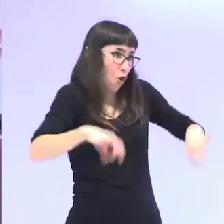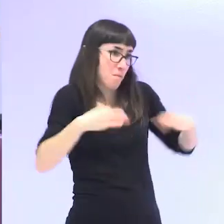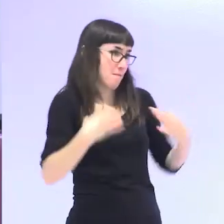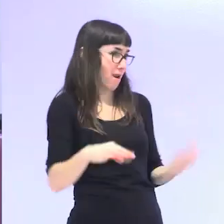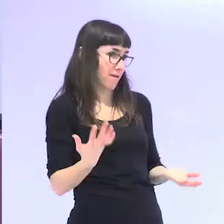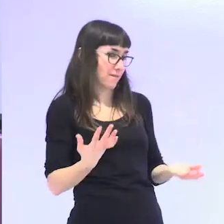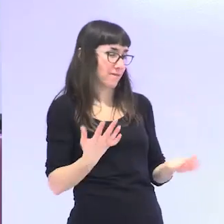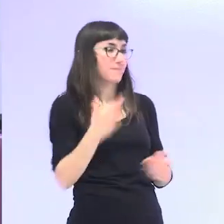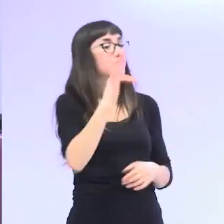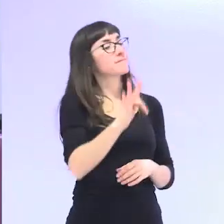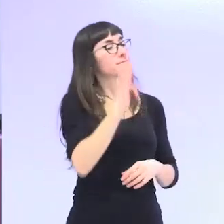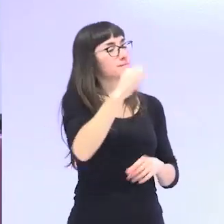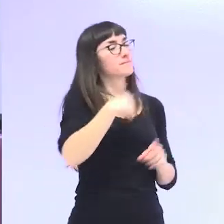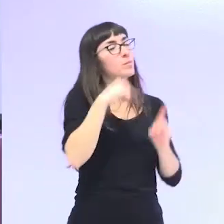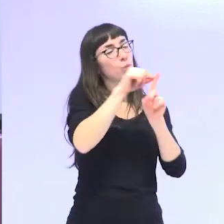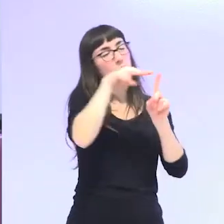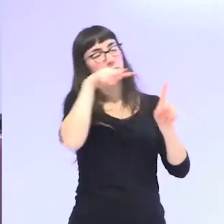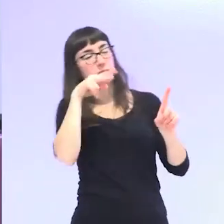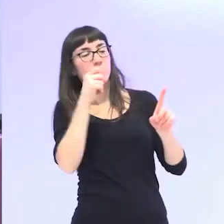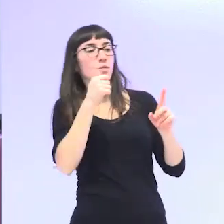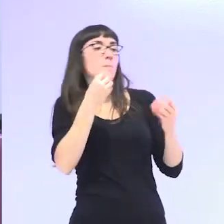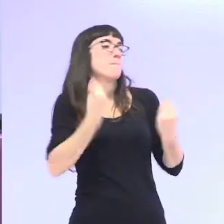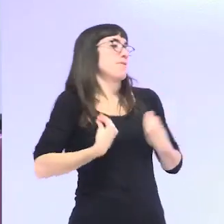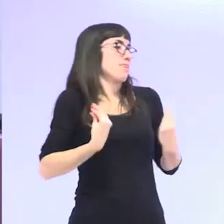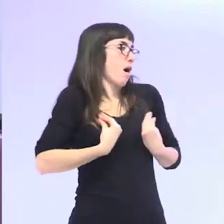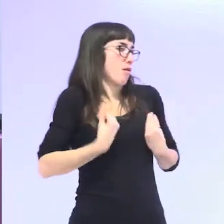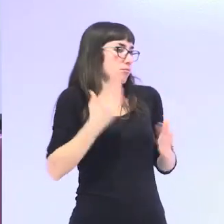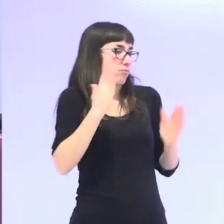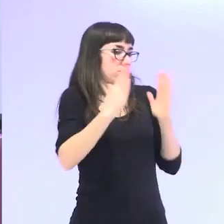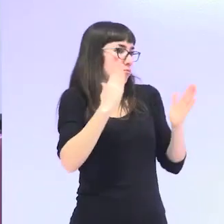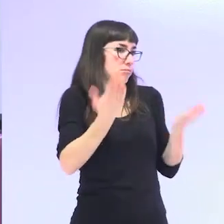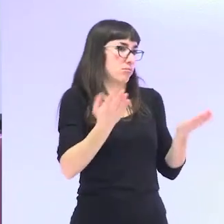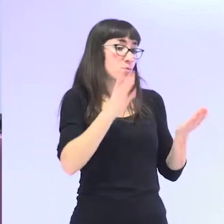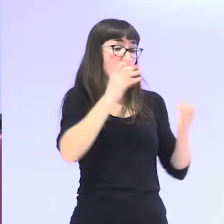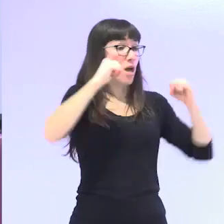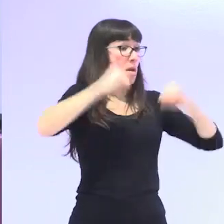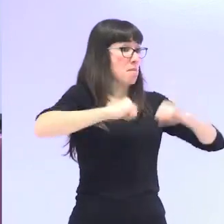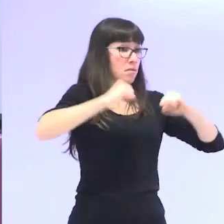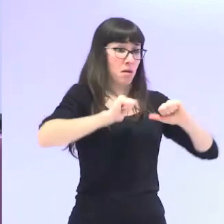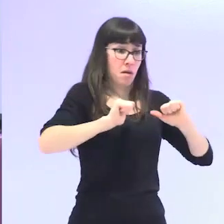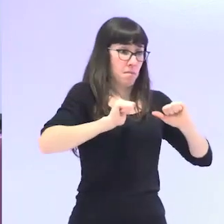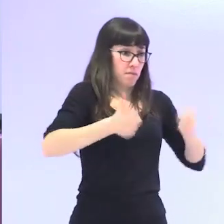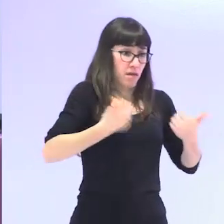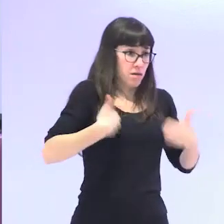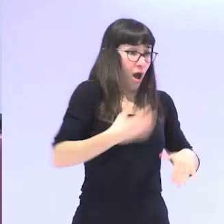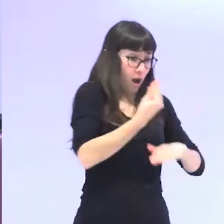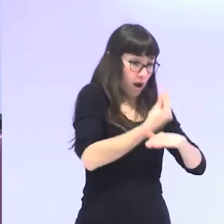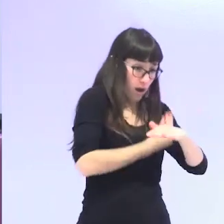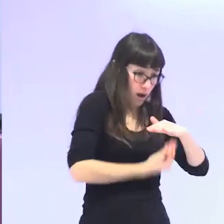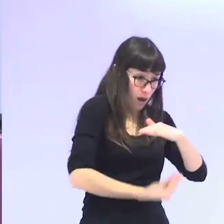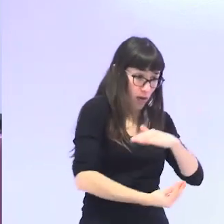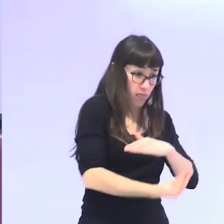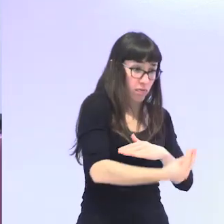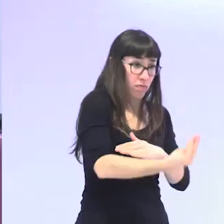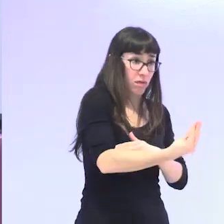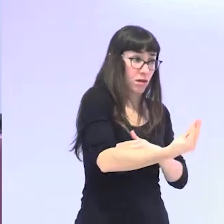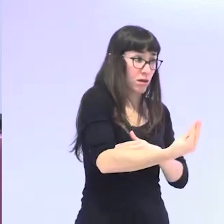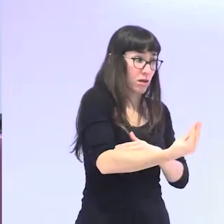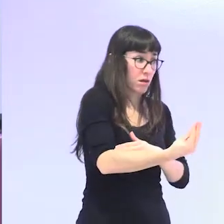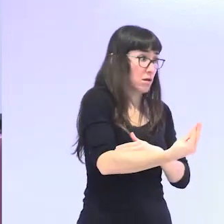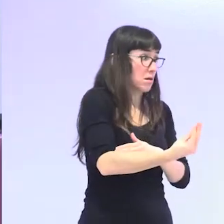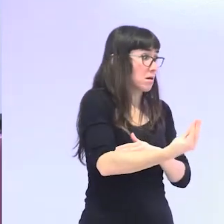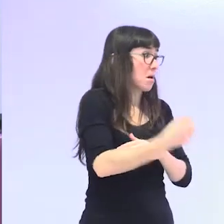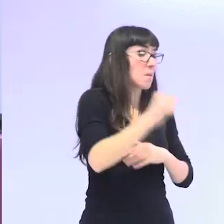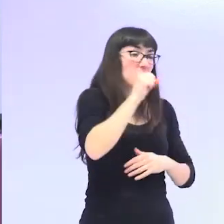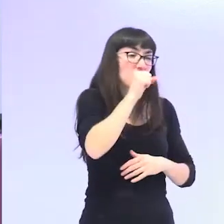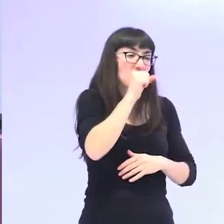vital porque el envejecimiento es un proceso que dura toda la vida, que comienza cuando nacemos, no sé si esto revera un poco,